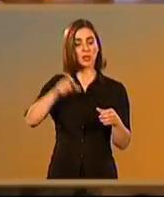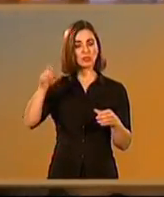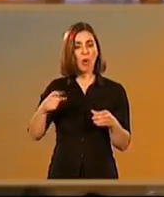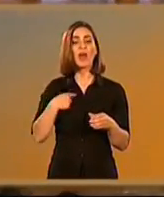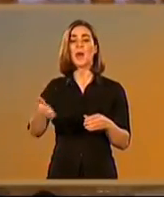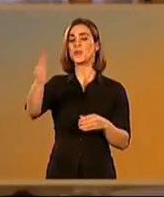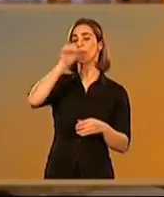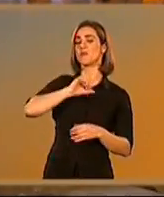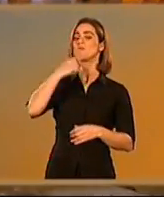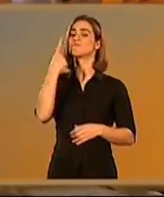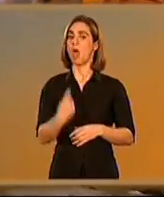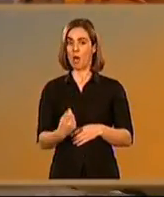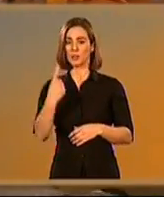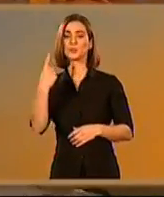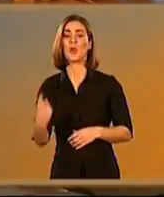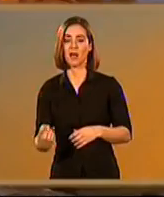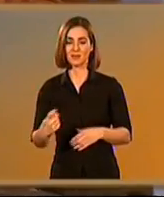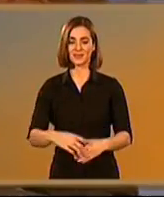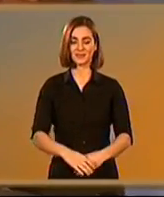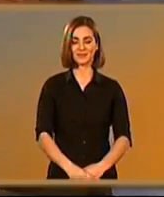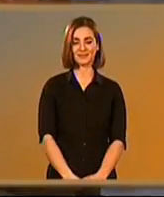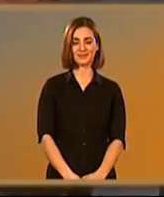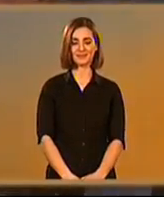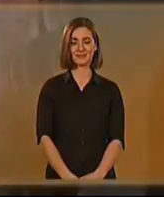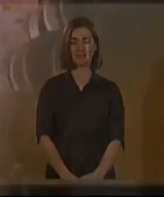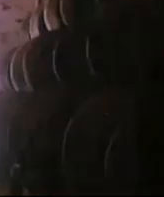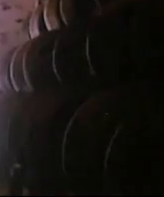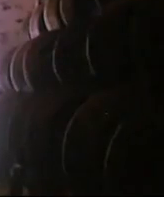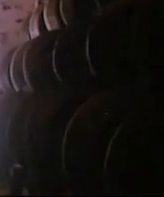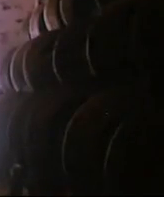cicuta para que el miedo a la muerte les obligase a tragar vino.